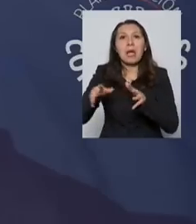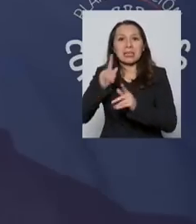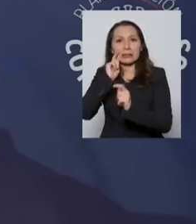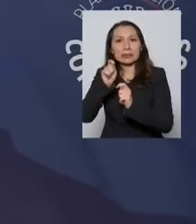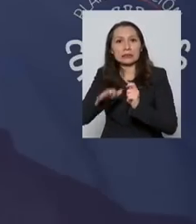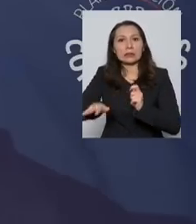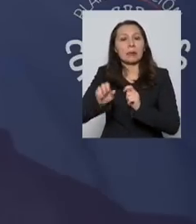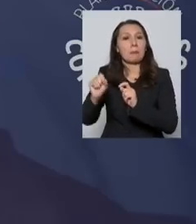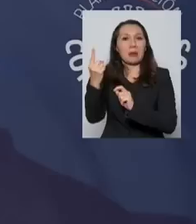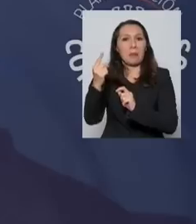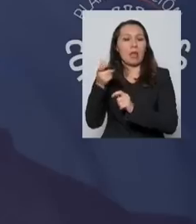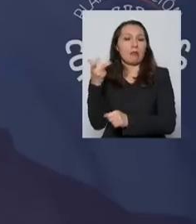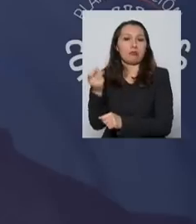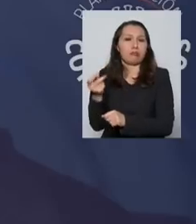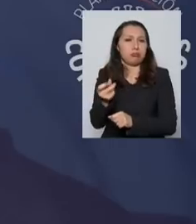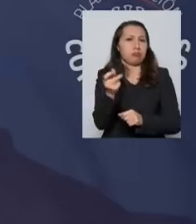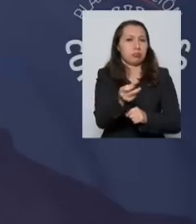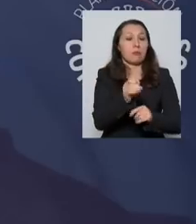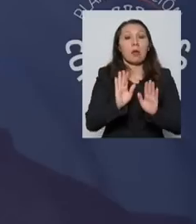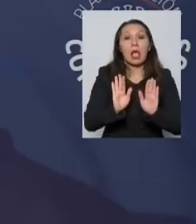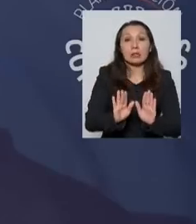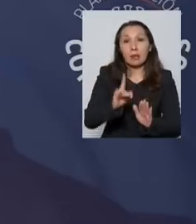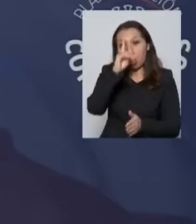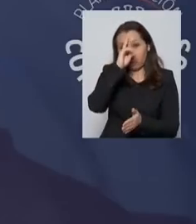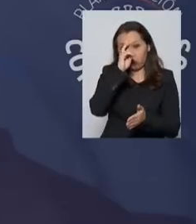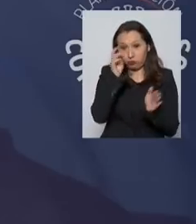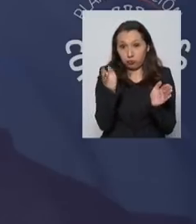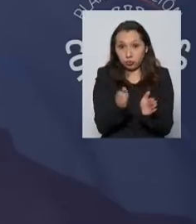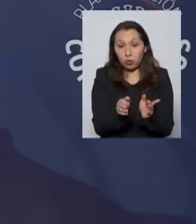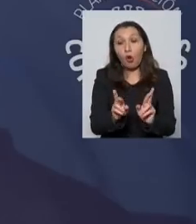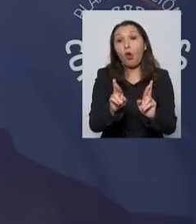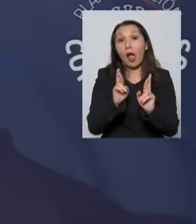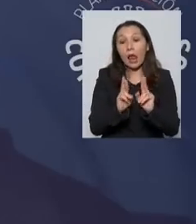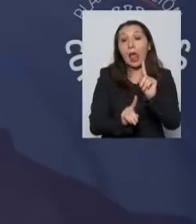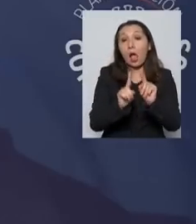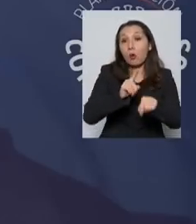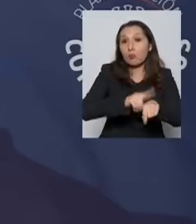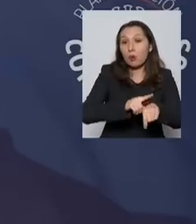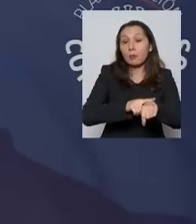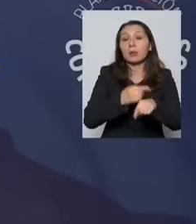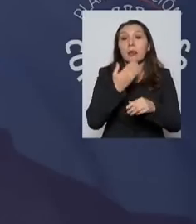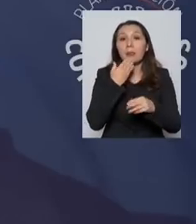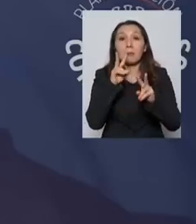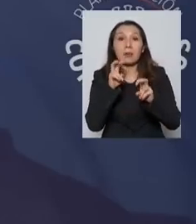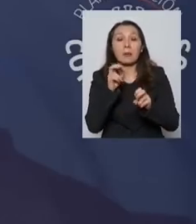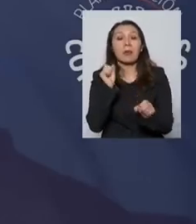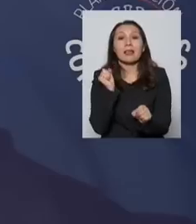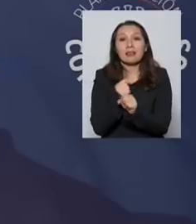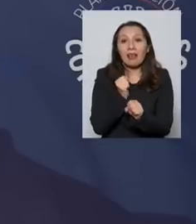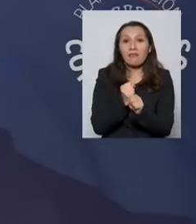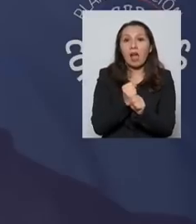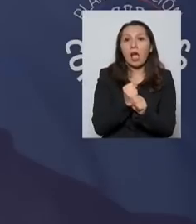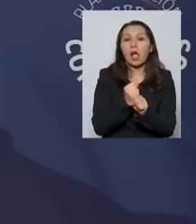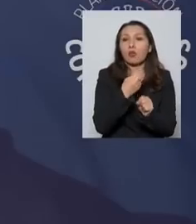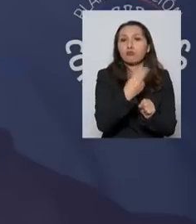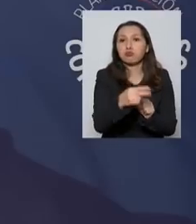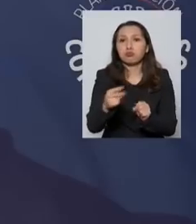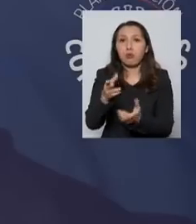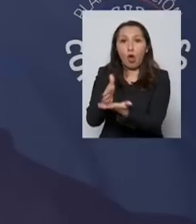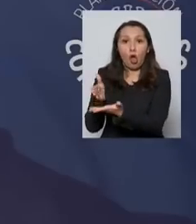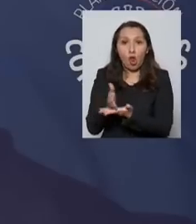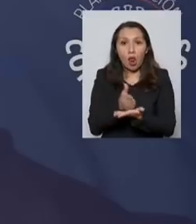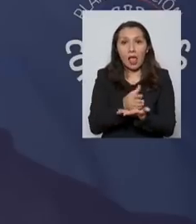esperando que a través de los consultorios, ojalá en algún momento a través del trabajo en las escuelas,